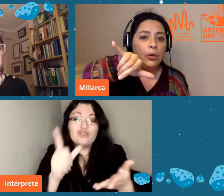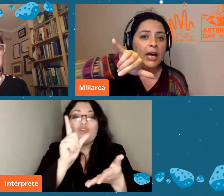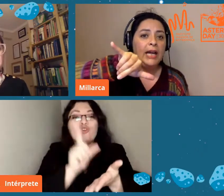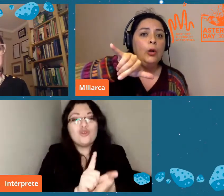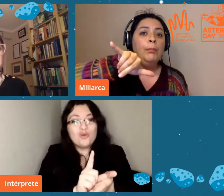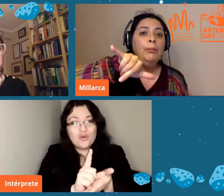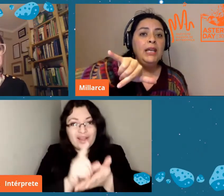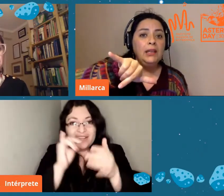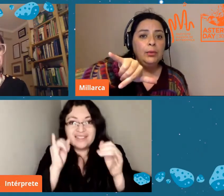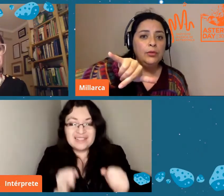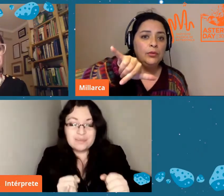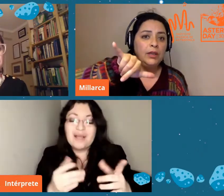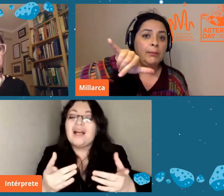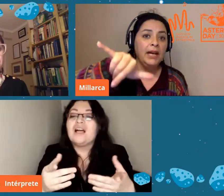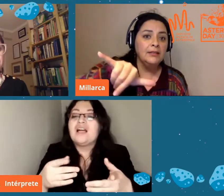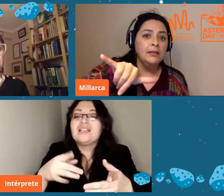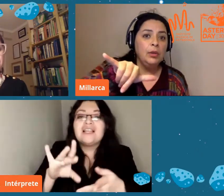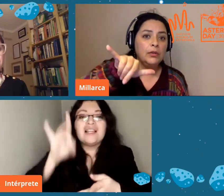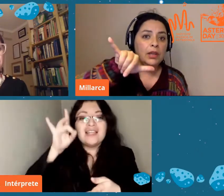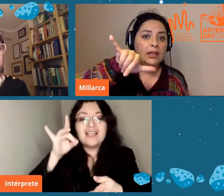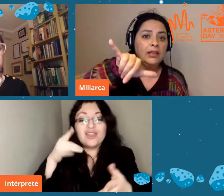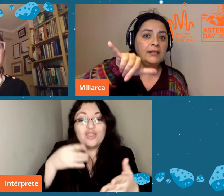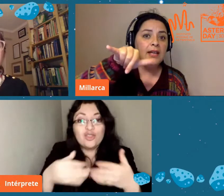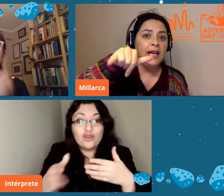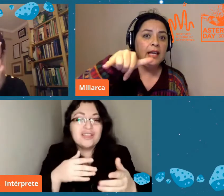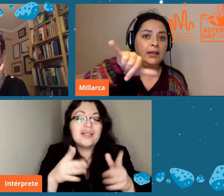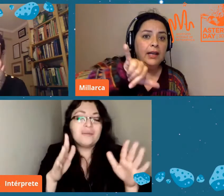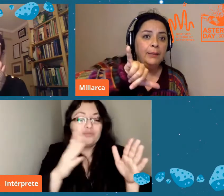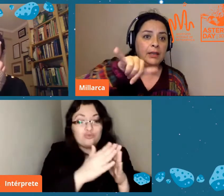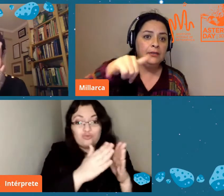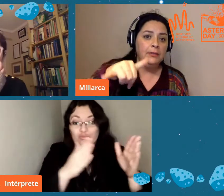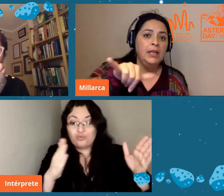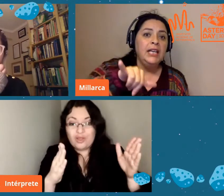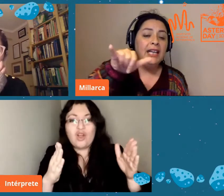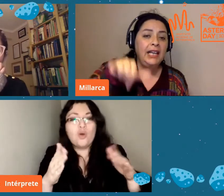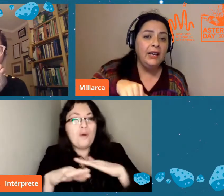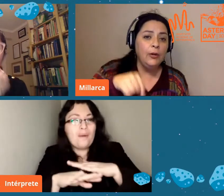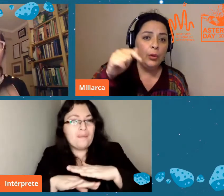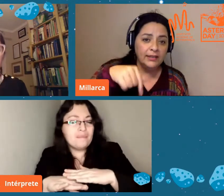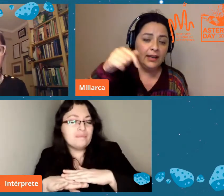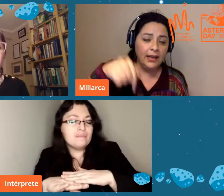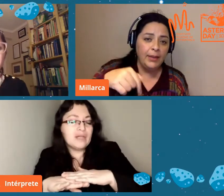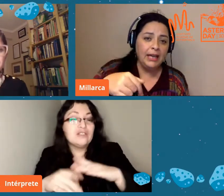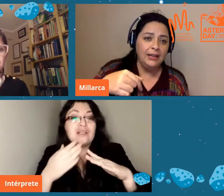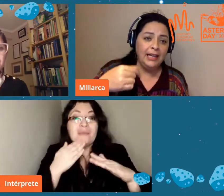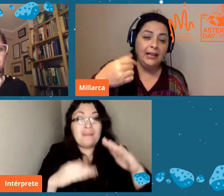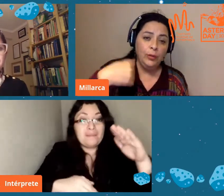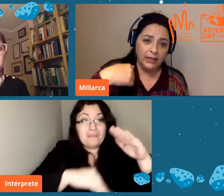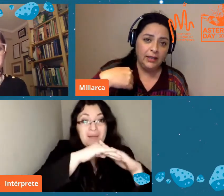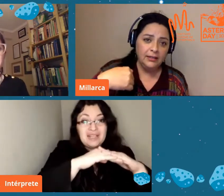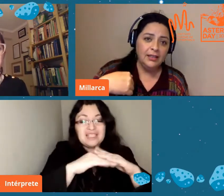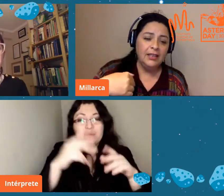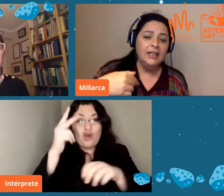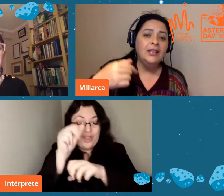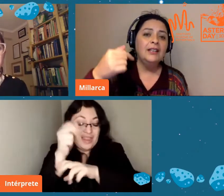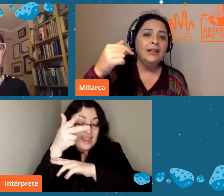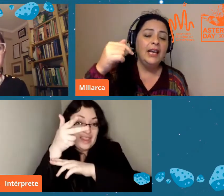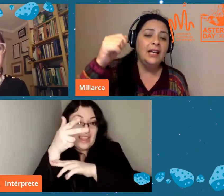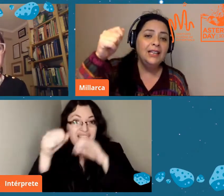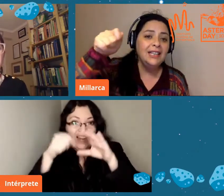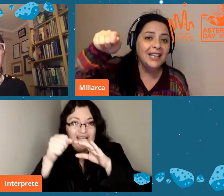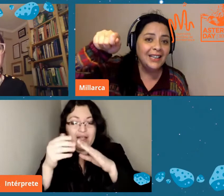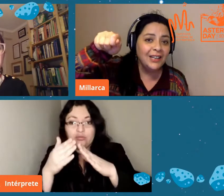con respecto a los mínimos y máximos de distancia entre cámaras y como esas cámaras las nuestras